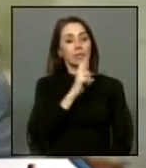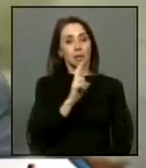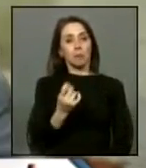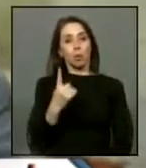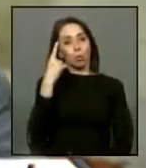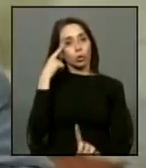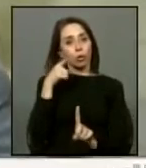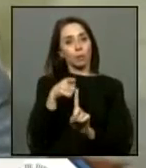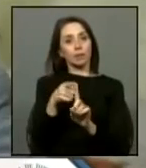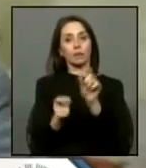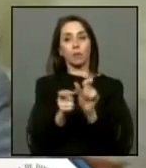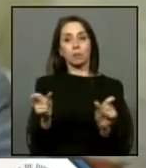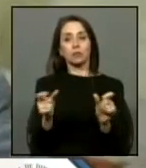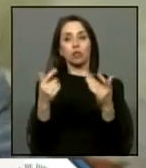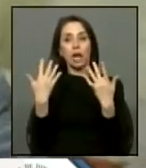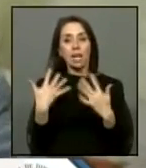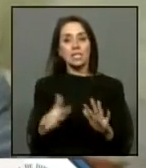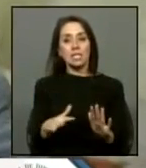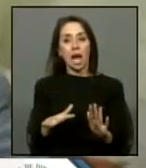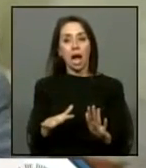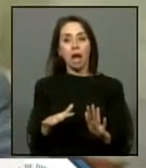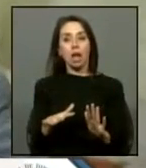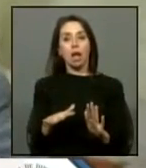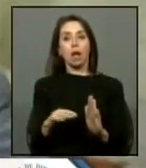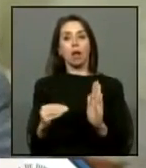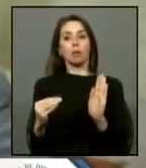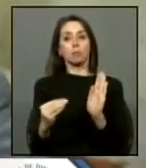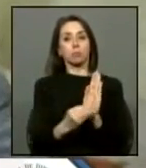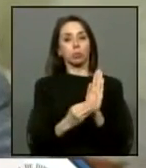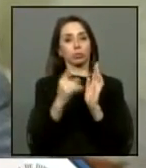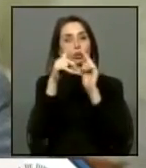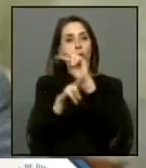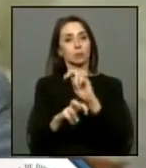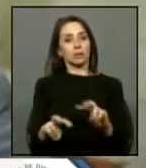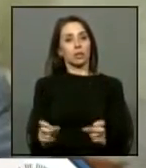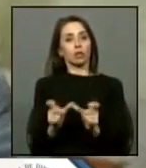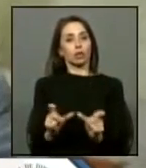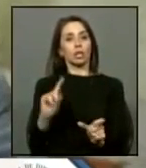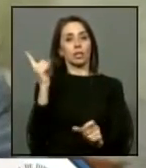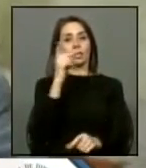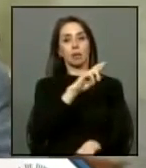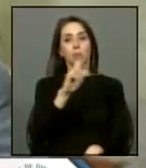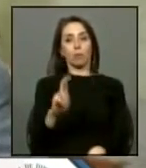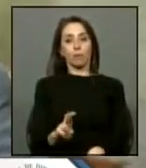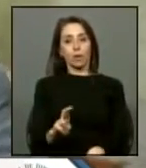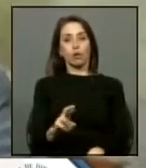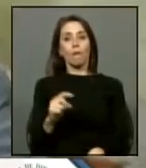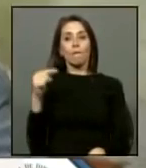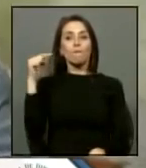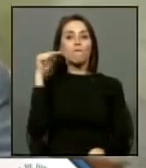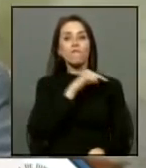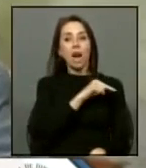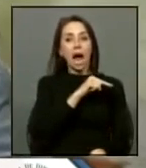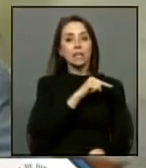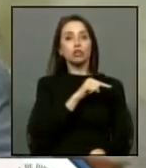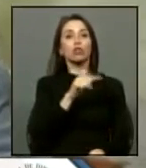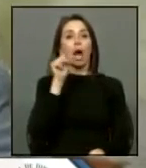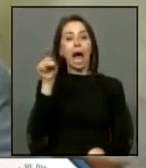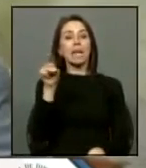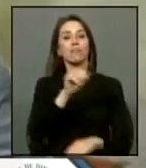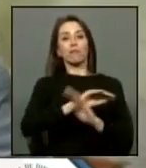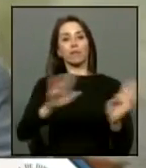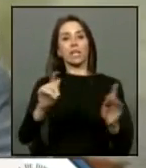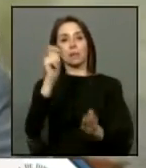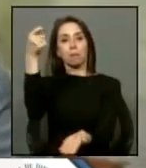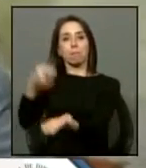objetivo de que aquellos que ya fueron declarados o decretados previa investigación por parte de la contraloría general de la república como falsos a ellos se les deje de